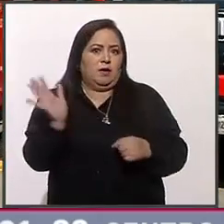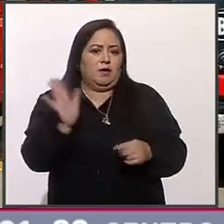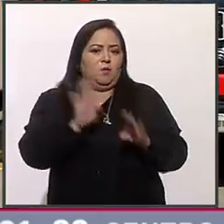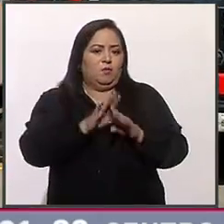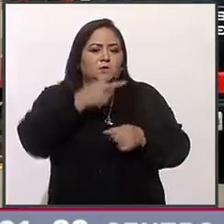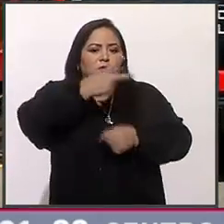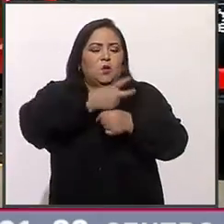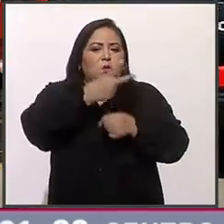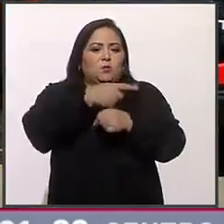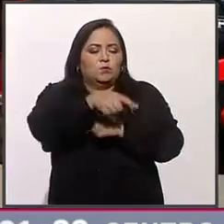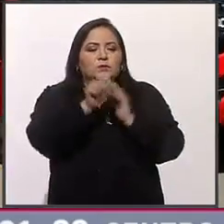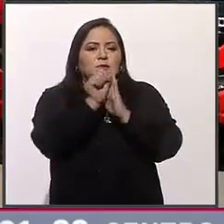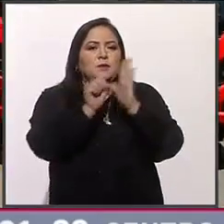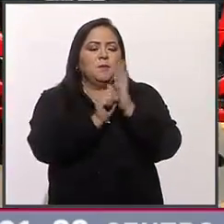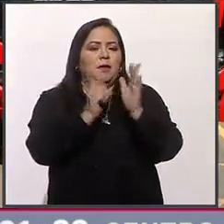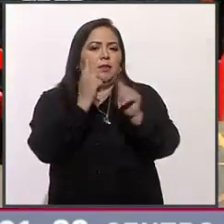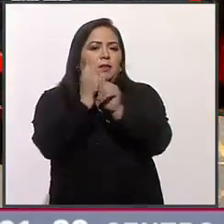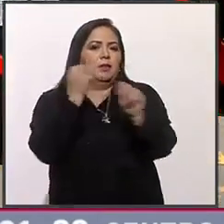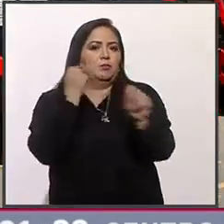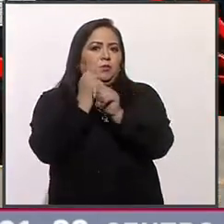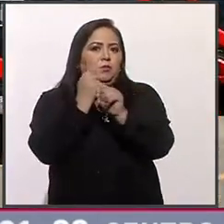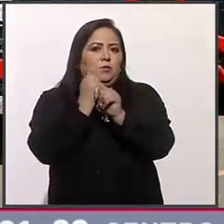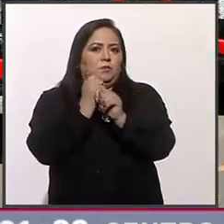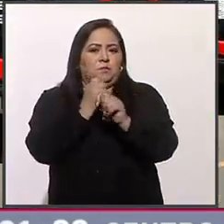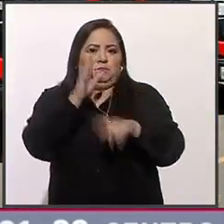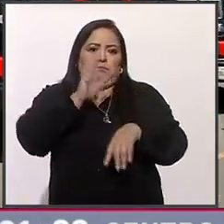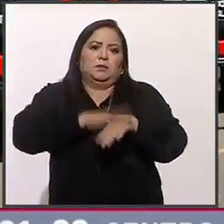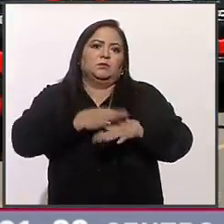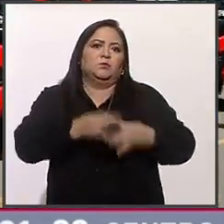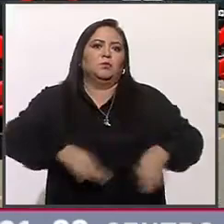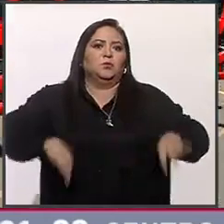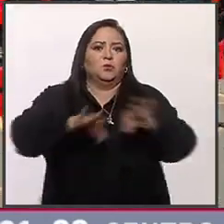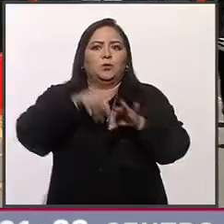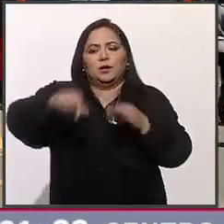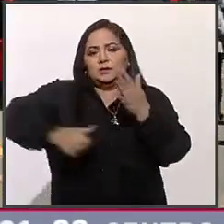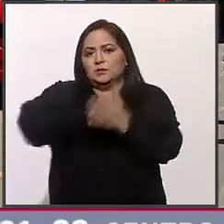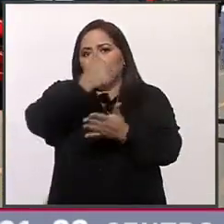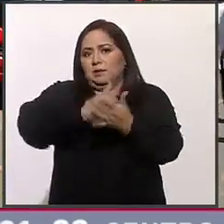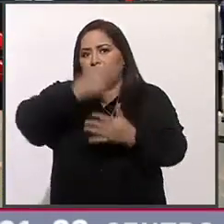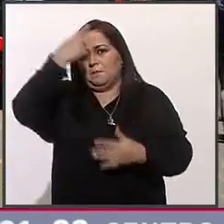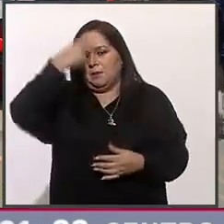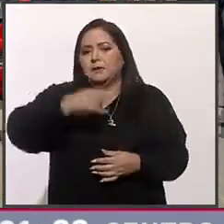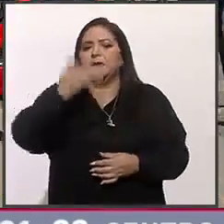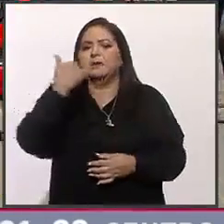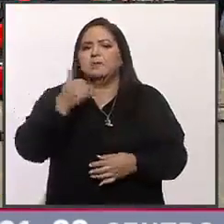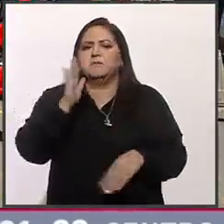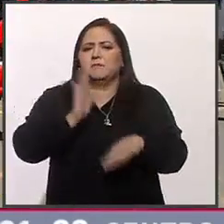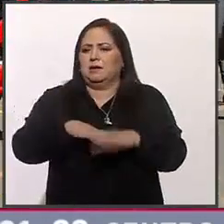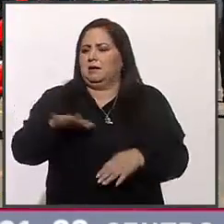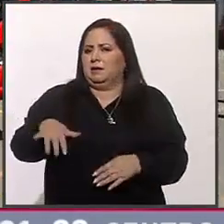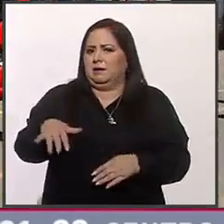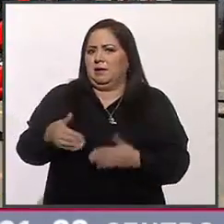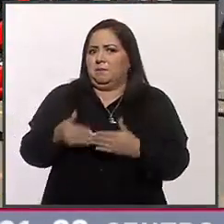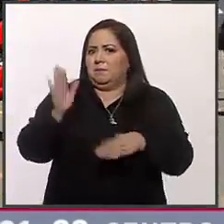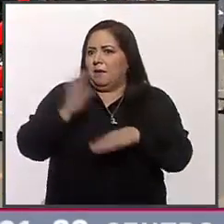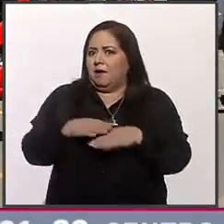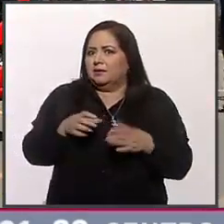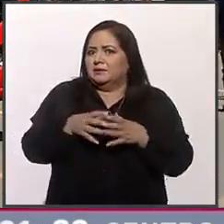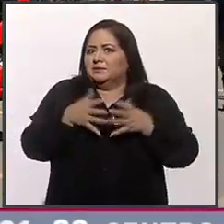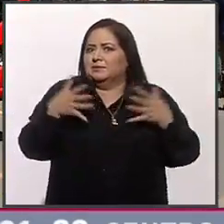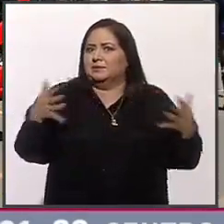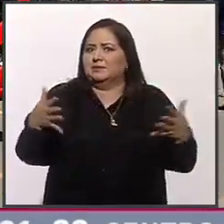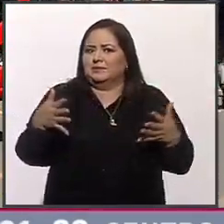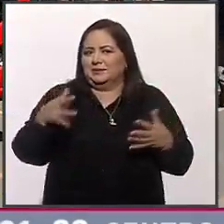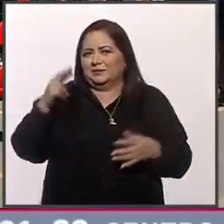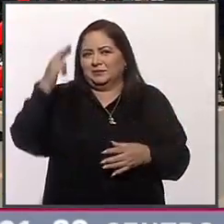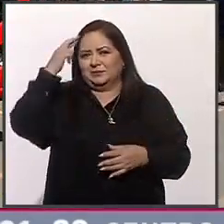como el segundo sistema de transporte público más importante de la Ciudad de México y sobre todo con las recientes ampliaciones que tuvo,